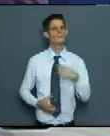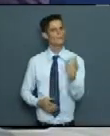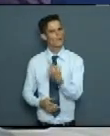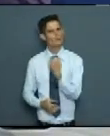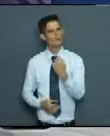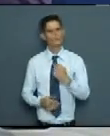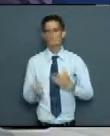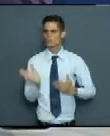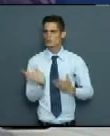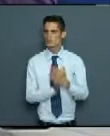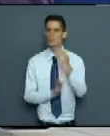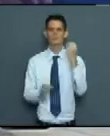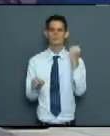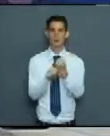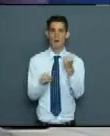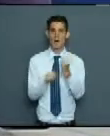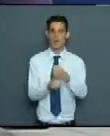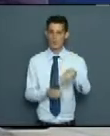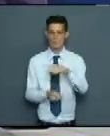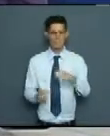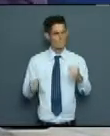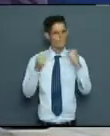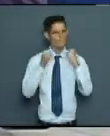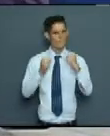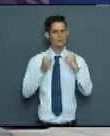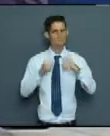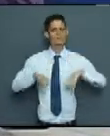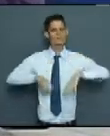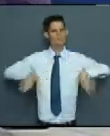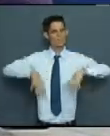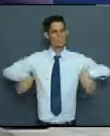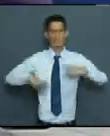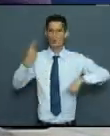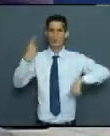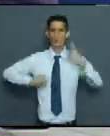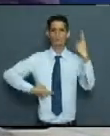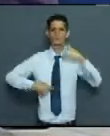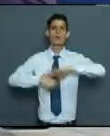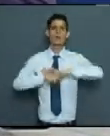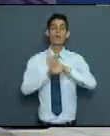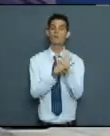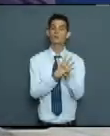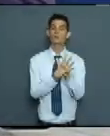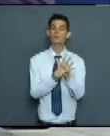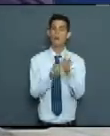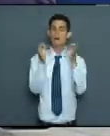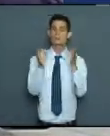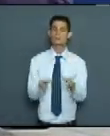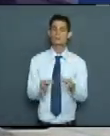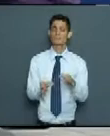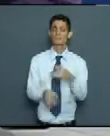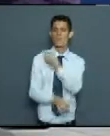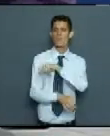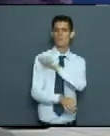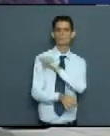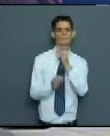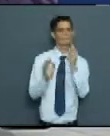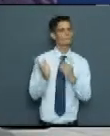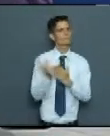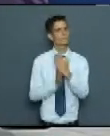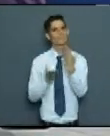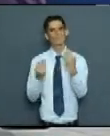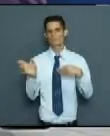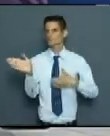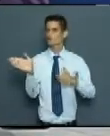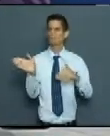que sigan trabajando, redoblar el esfuerzo en esta situación de enfrentamiento a la COVID-19, porque es una realidad. La población sigue violando las medidas